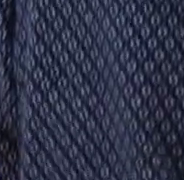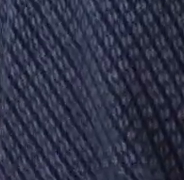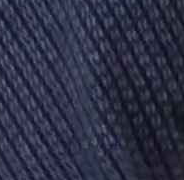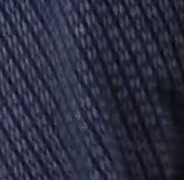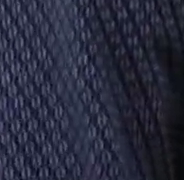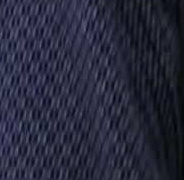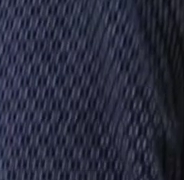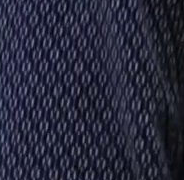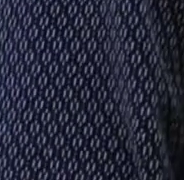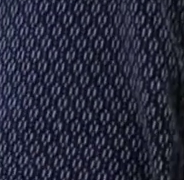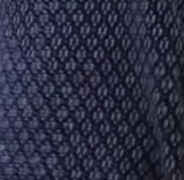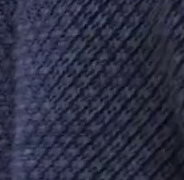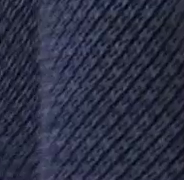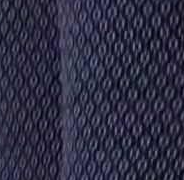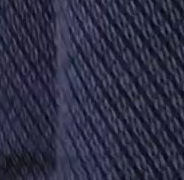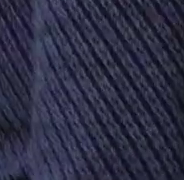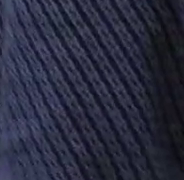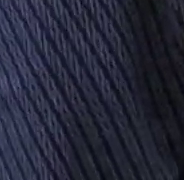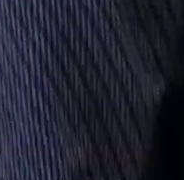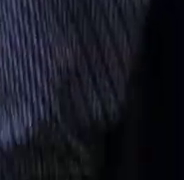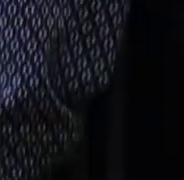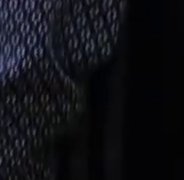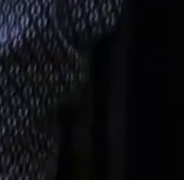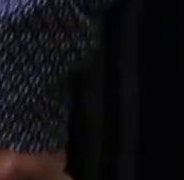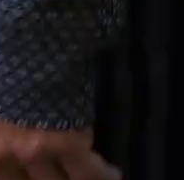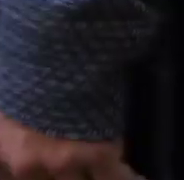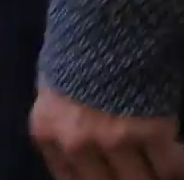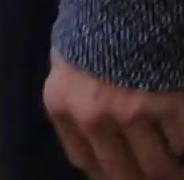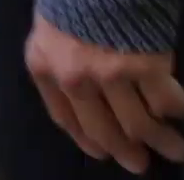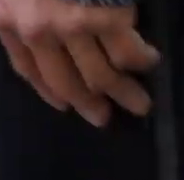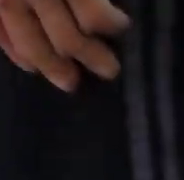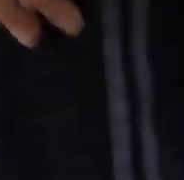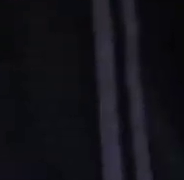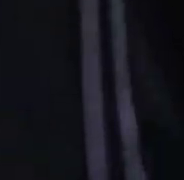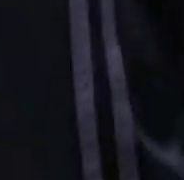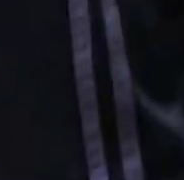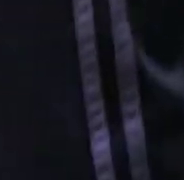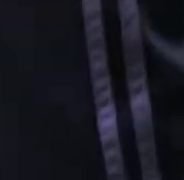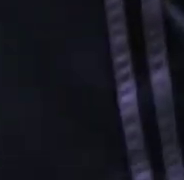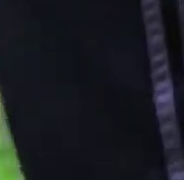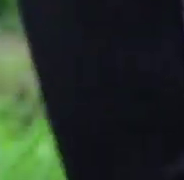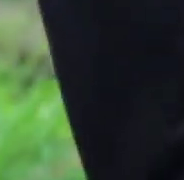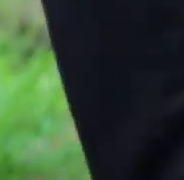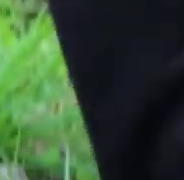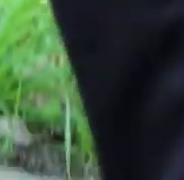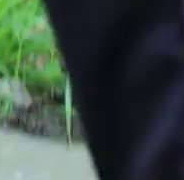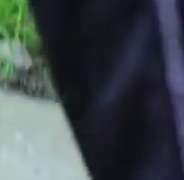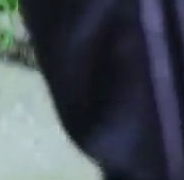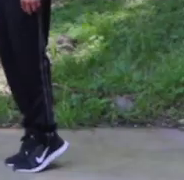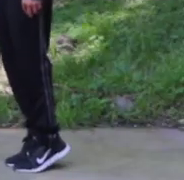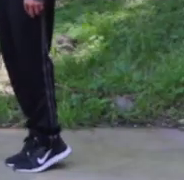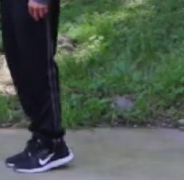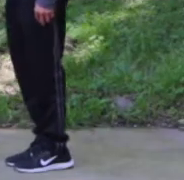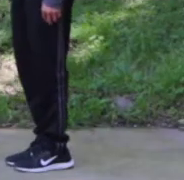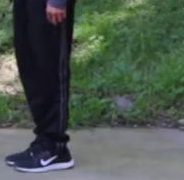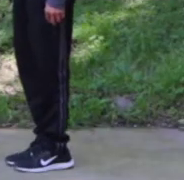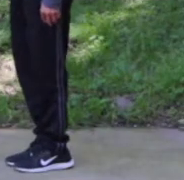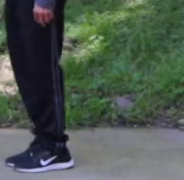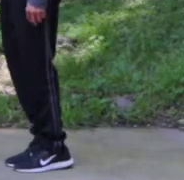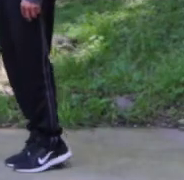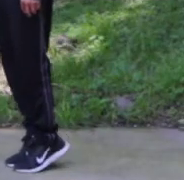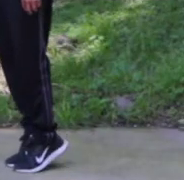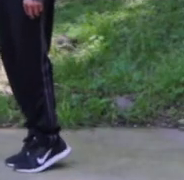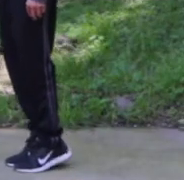Sin flexionar las rodillas. Nada más vamos a elevar exacto nuestros talones. Bien hecho. Exactamente. Ese es.